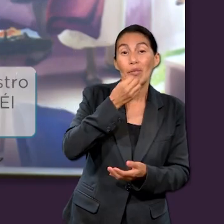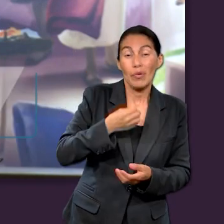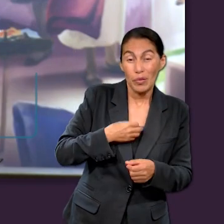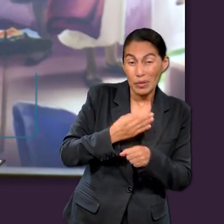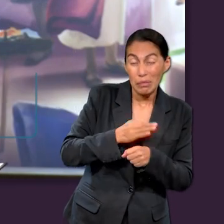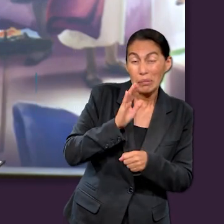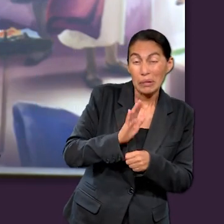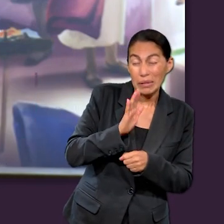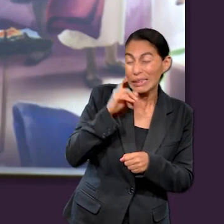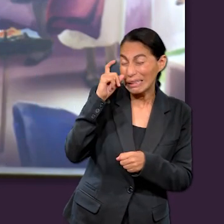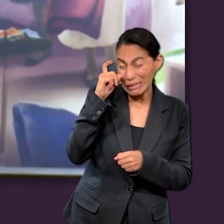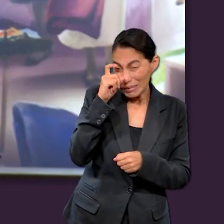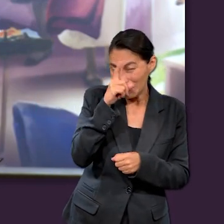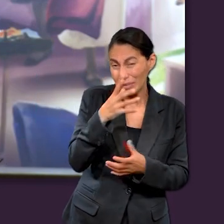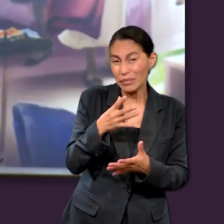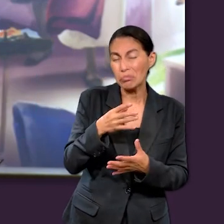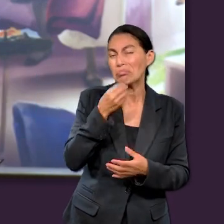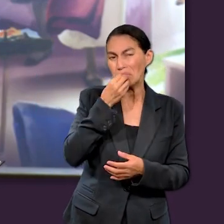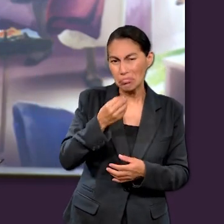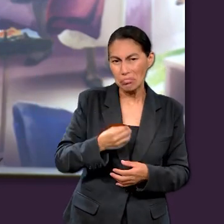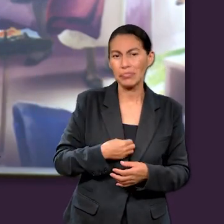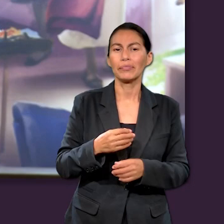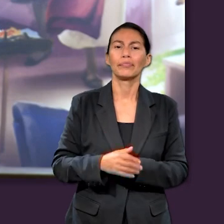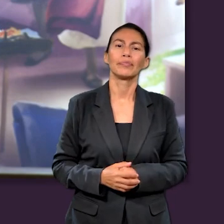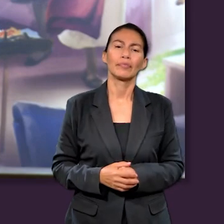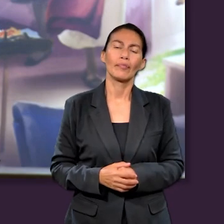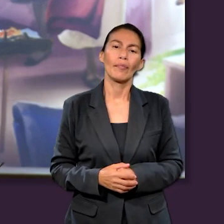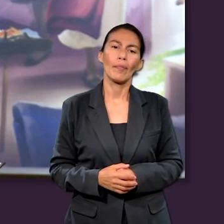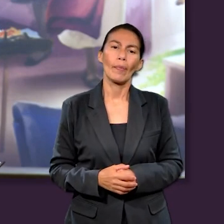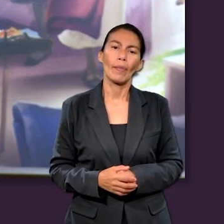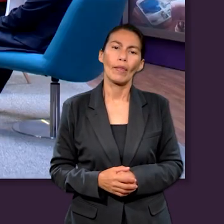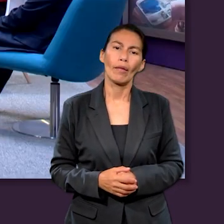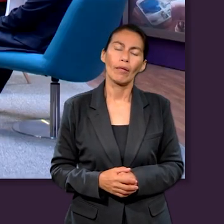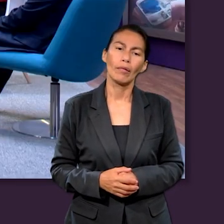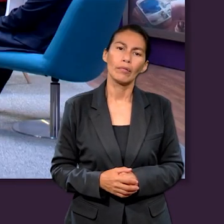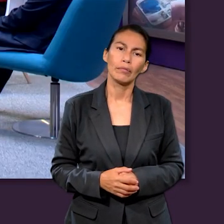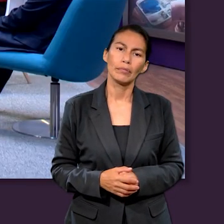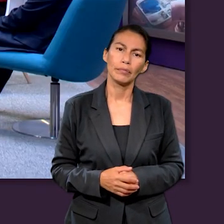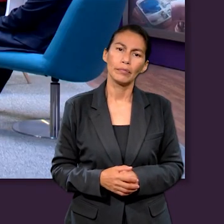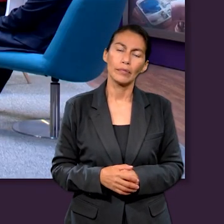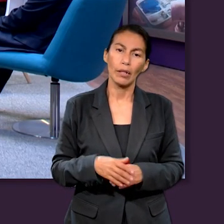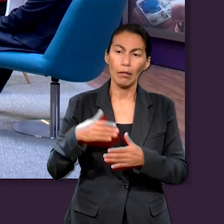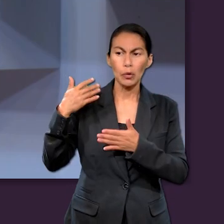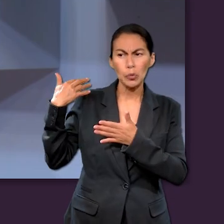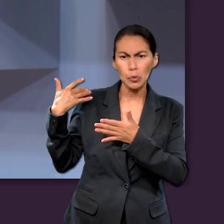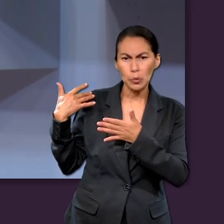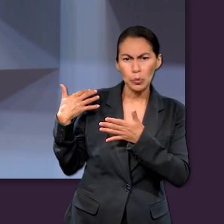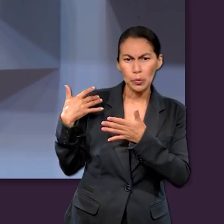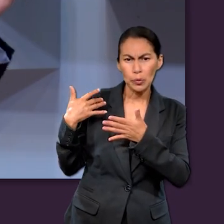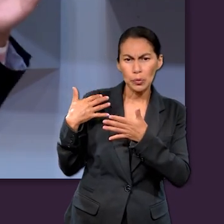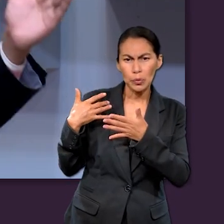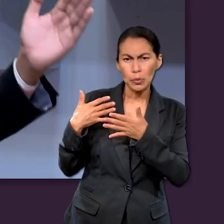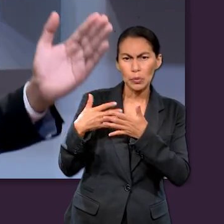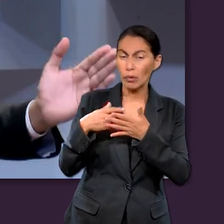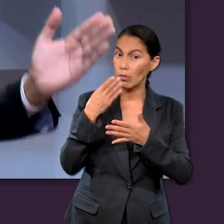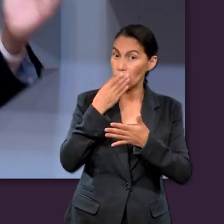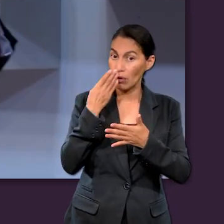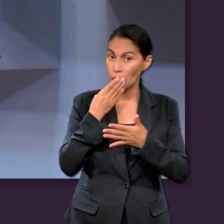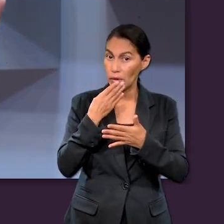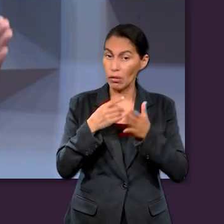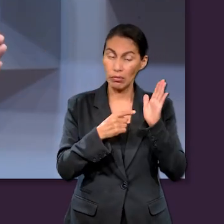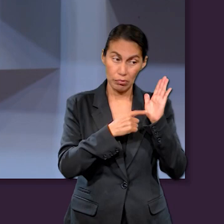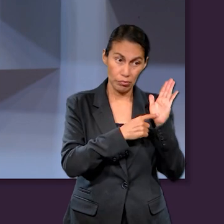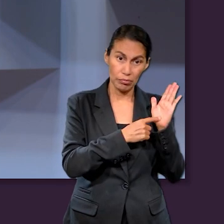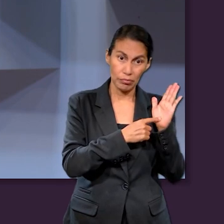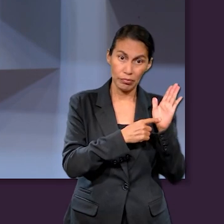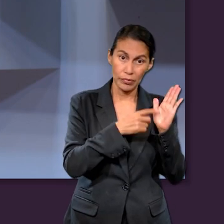nuestro futuro, aunque ahorita las cosas parezcan inciertas. Si ven, es muy interesante cómo hay un recorrido